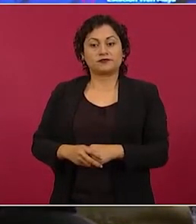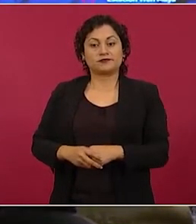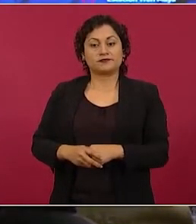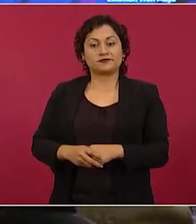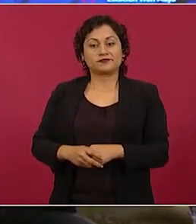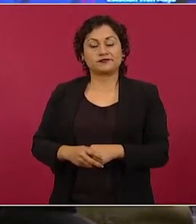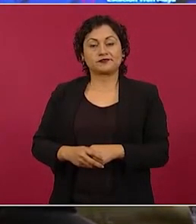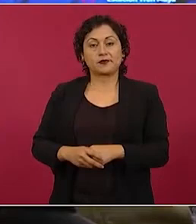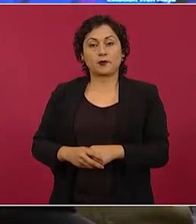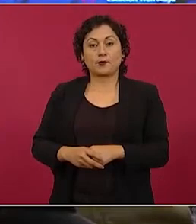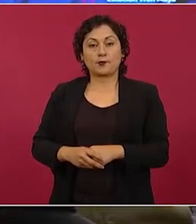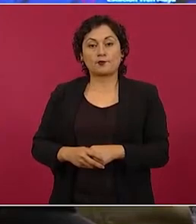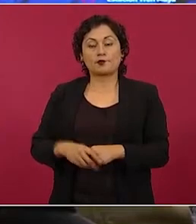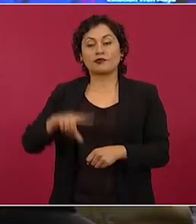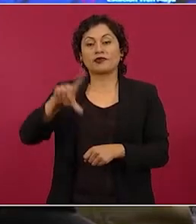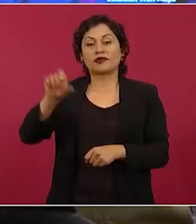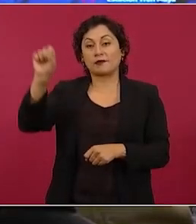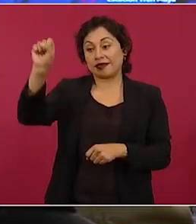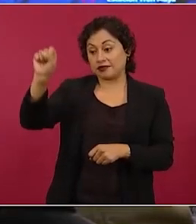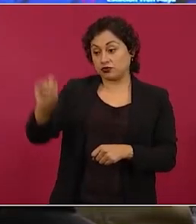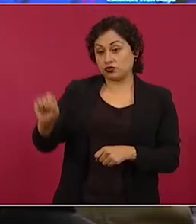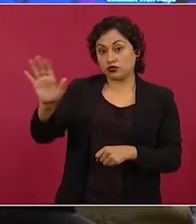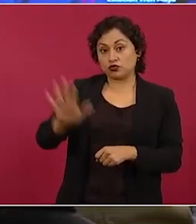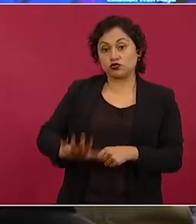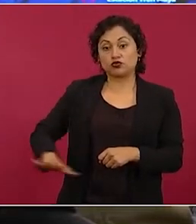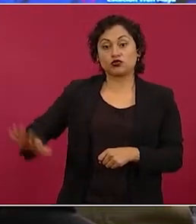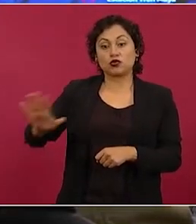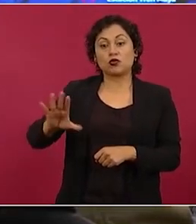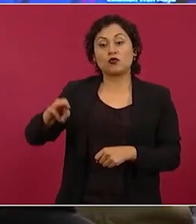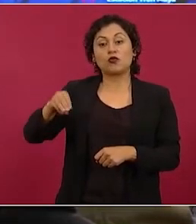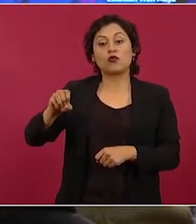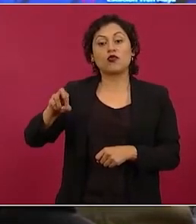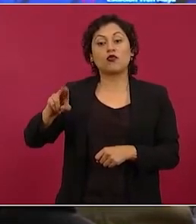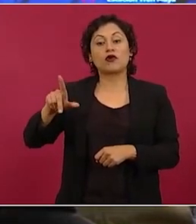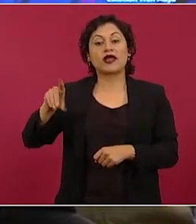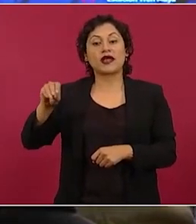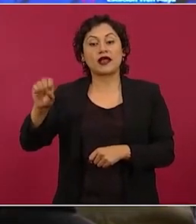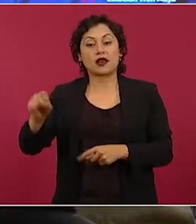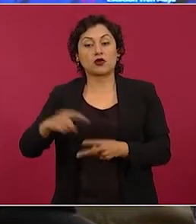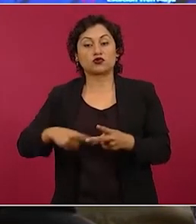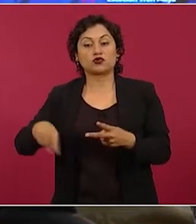aquí está Morelos, esta belleza que es Bacalar,